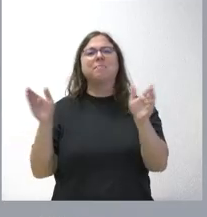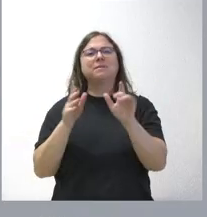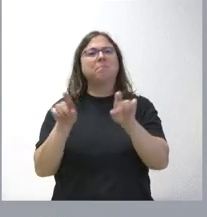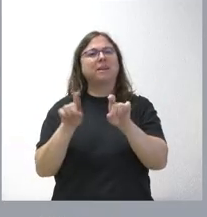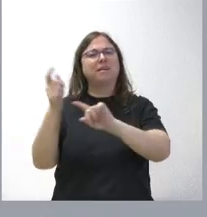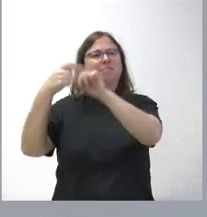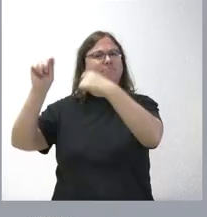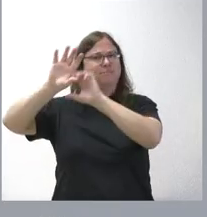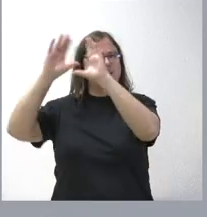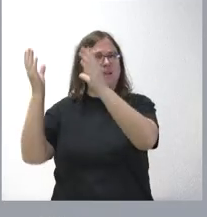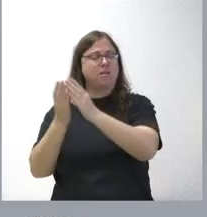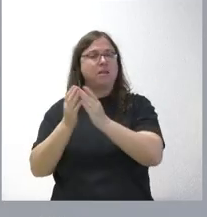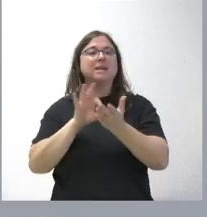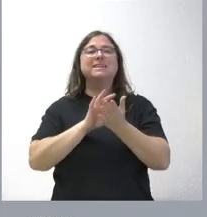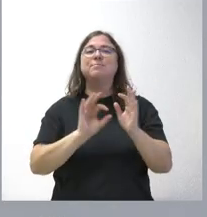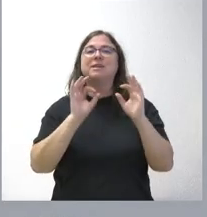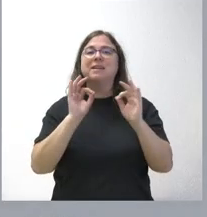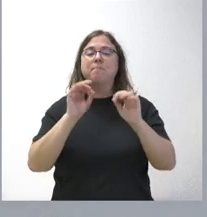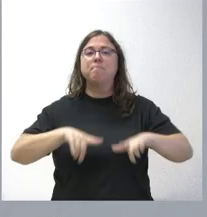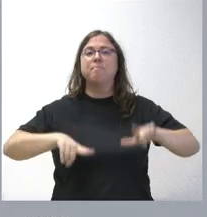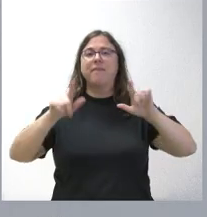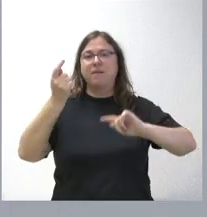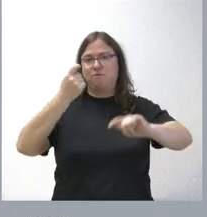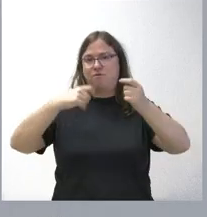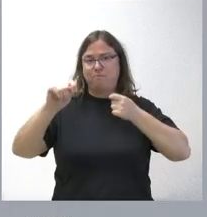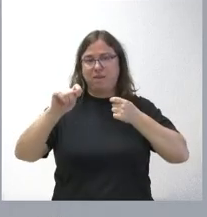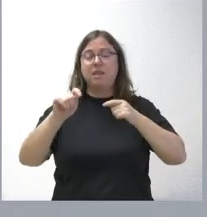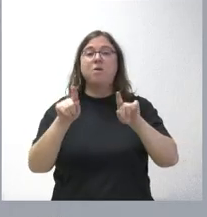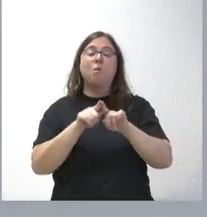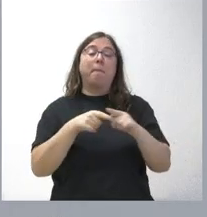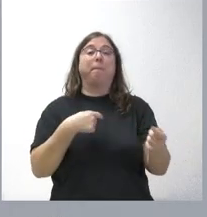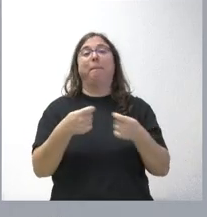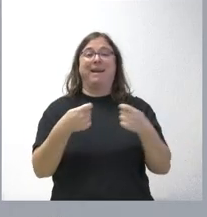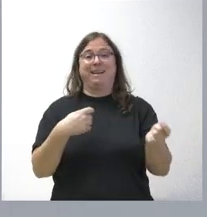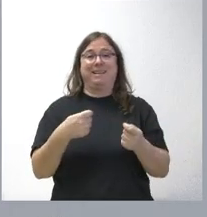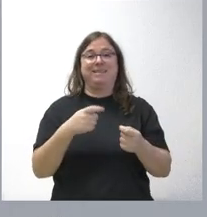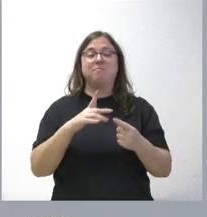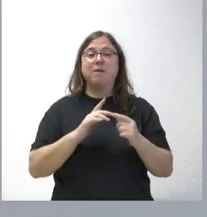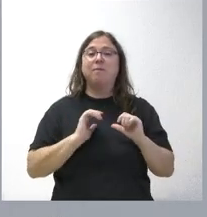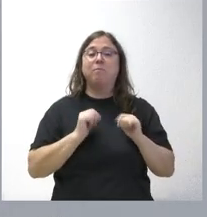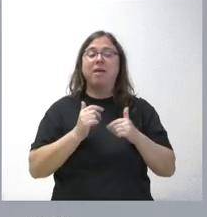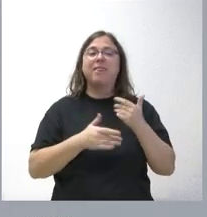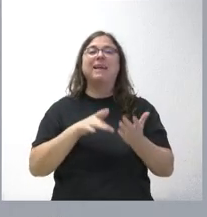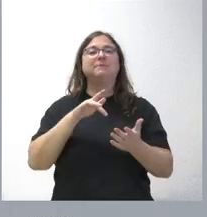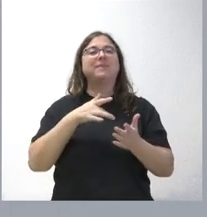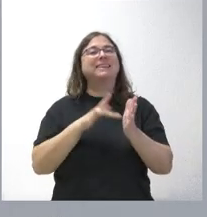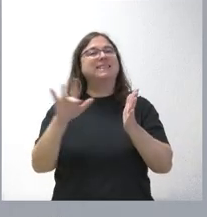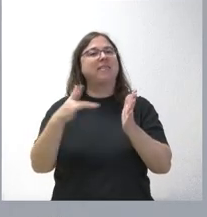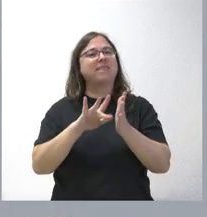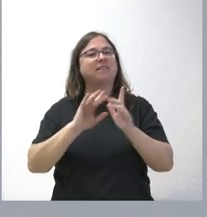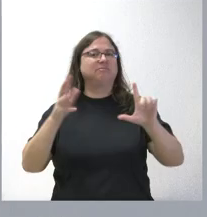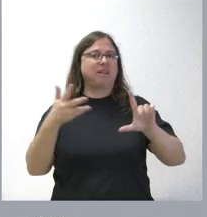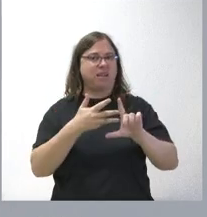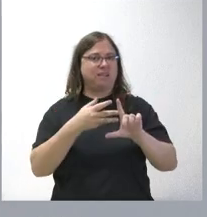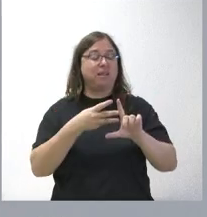servicio de asesoramiento especializado en plataforma de venta online o marketplace y puesta en marcha de tiendas online que facilita a las